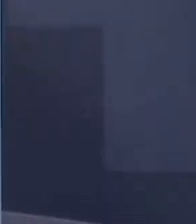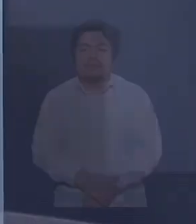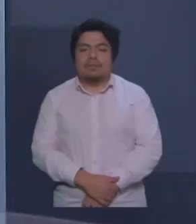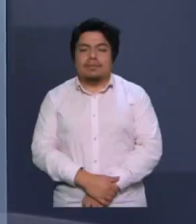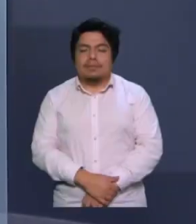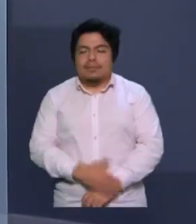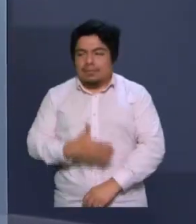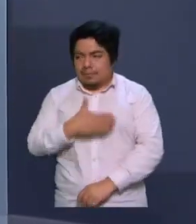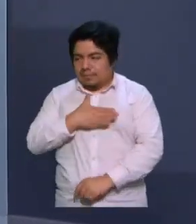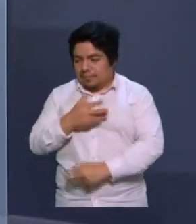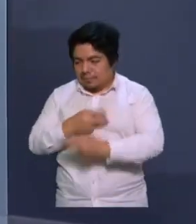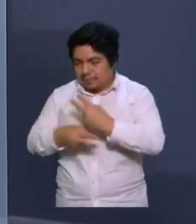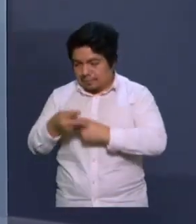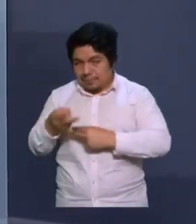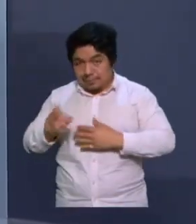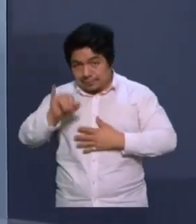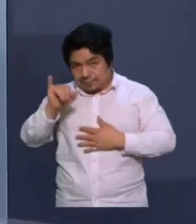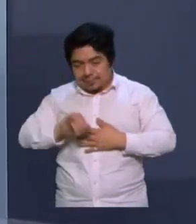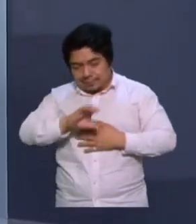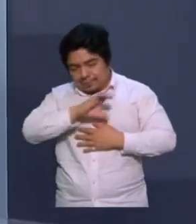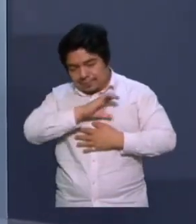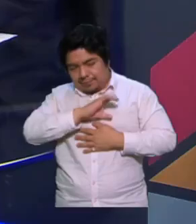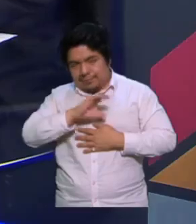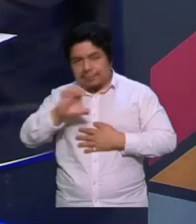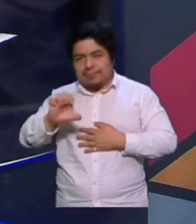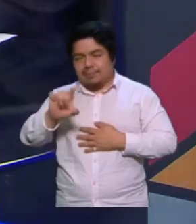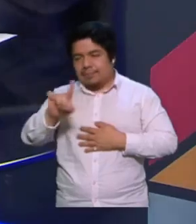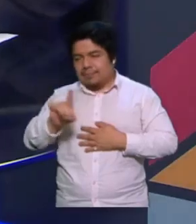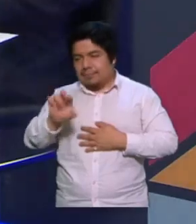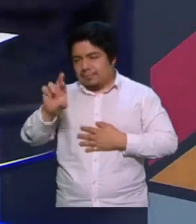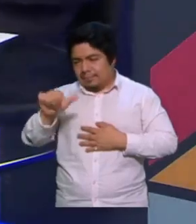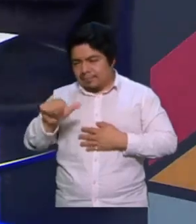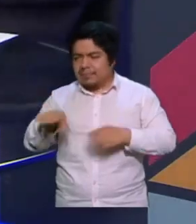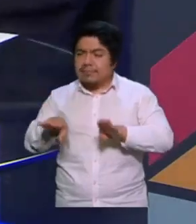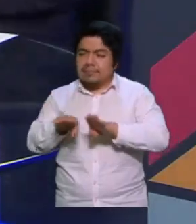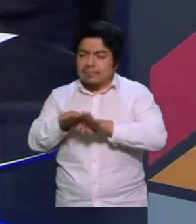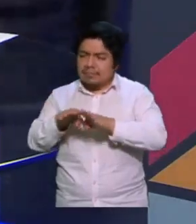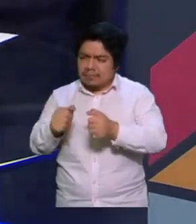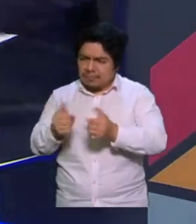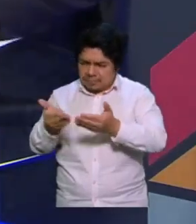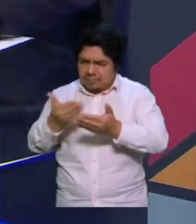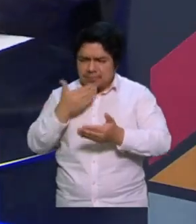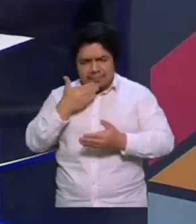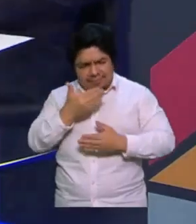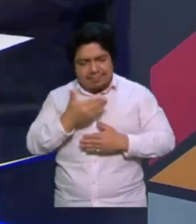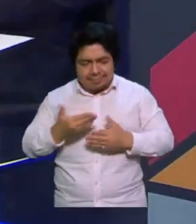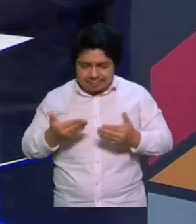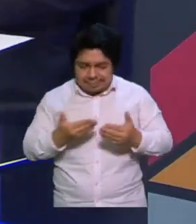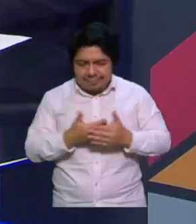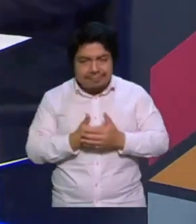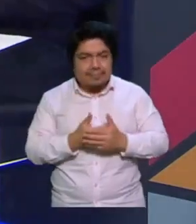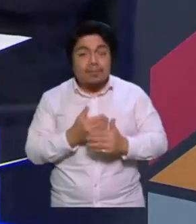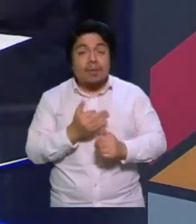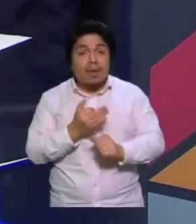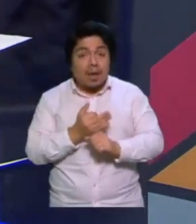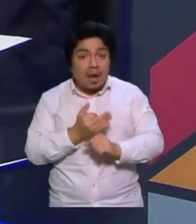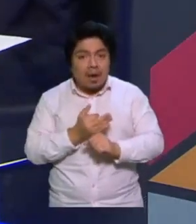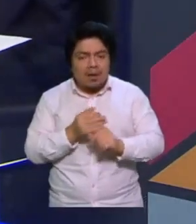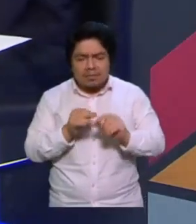Y le damos la bienvenida, como cada semana, a nuestro querido Israel Casar, ¿cómo estás, Mierda? Bien, bien. ¿Tú qué tal? Bien, bien. Pues traemos como